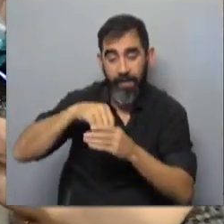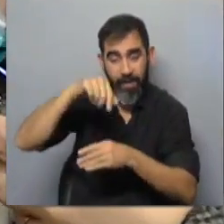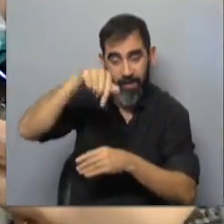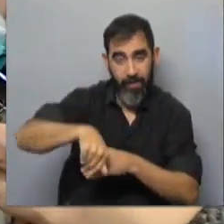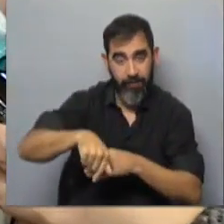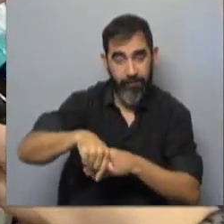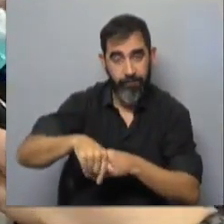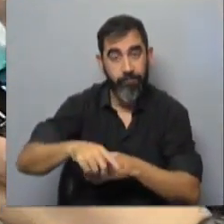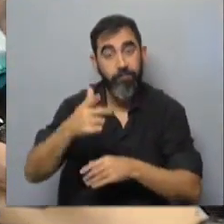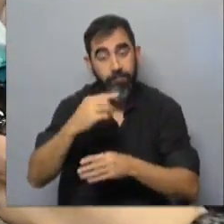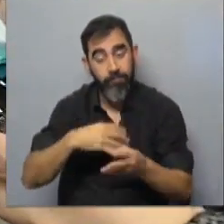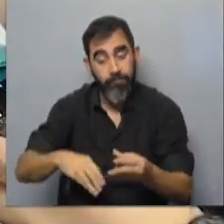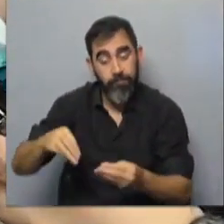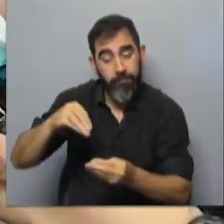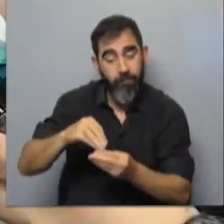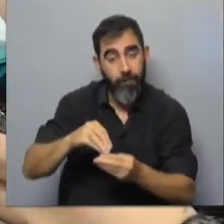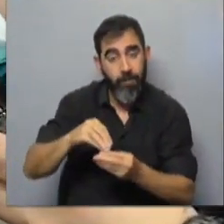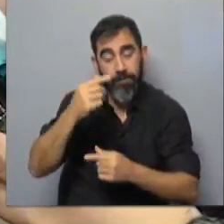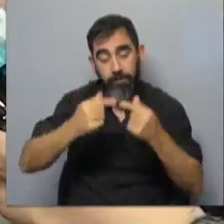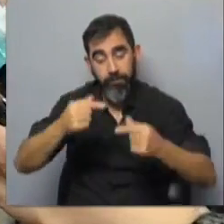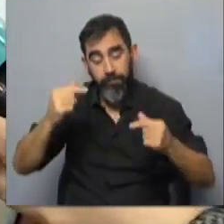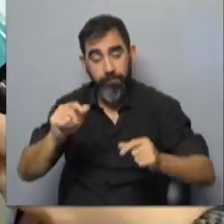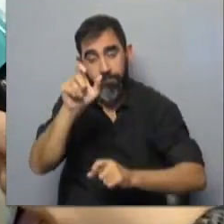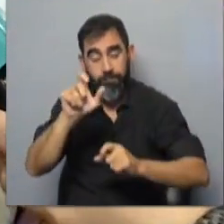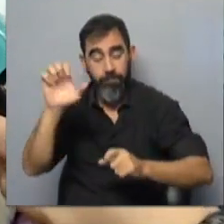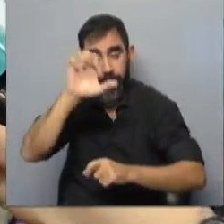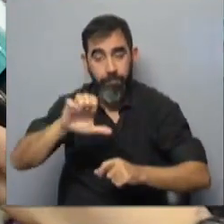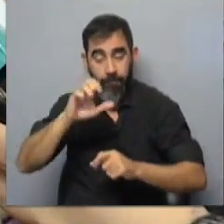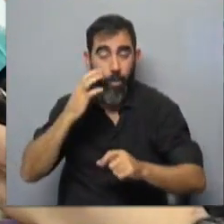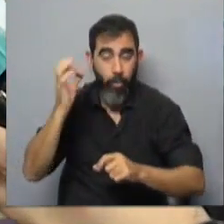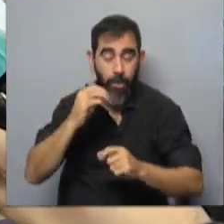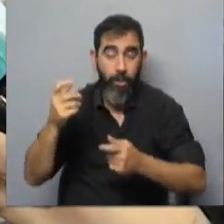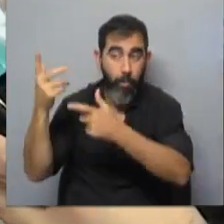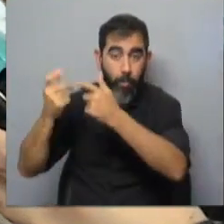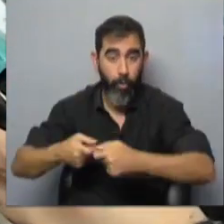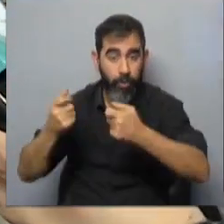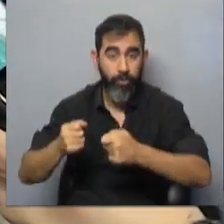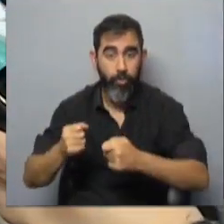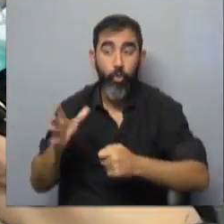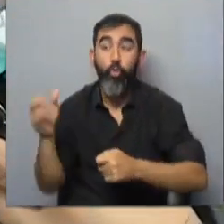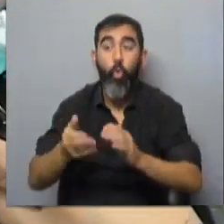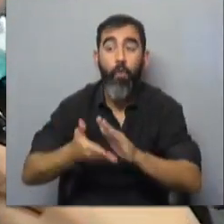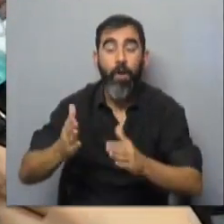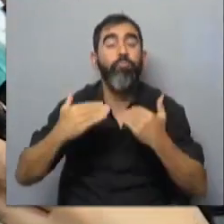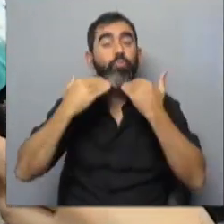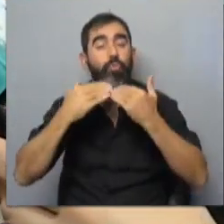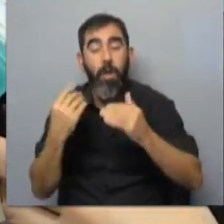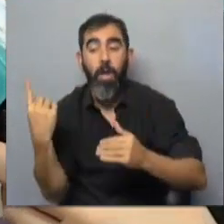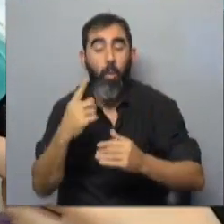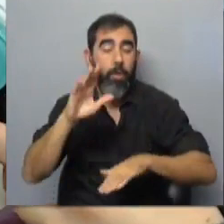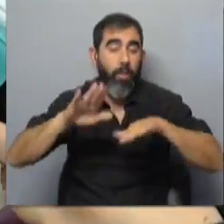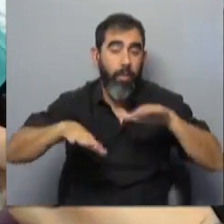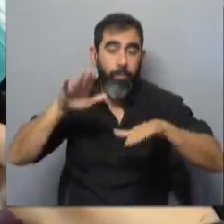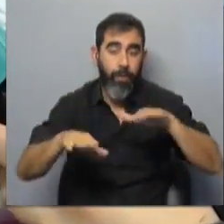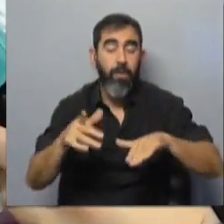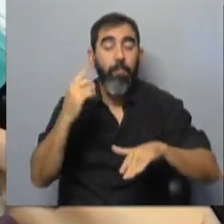Así que con esto agregaríamos más actores a lo que es la posibilidad de importación. No digo que todas lo hagan, cada uno hará sus números,